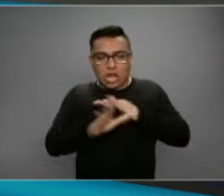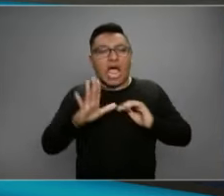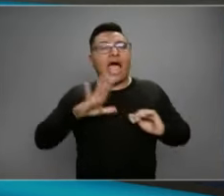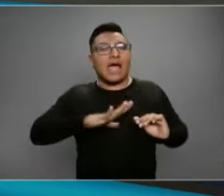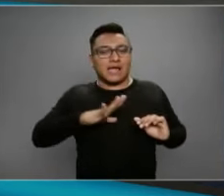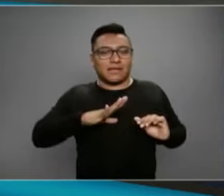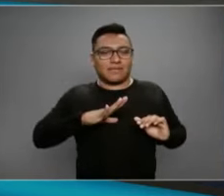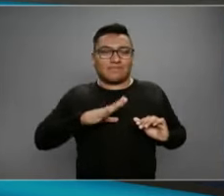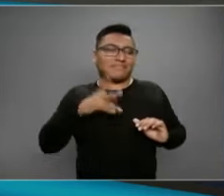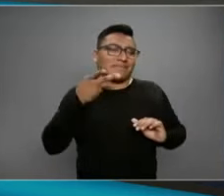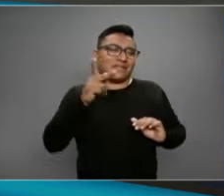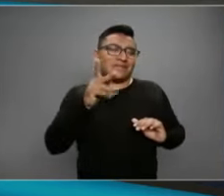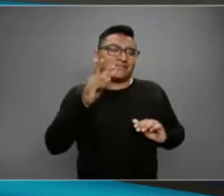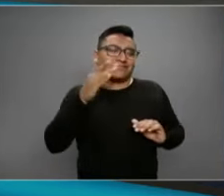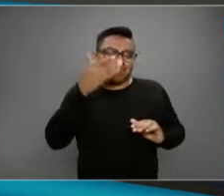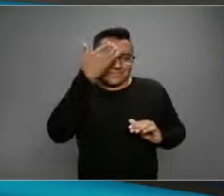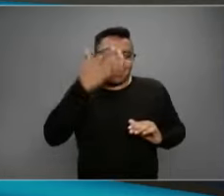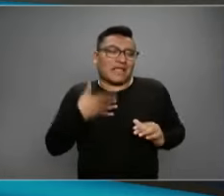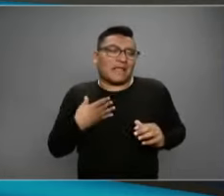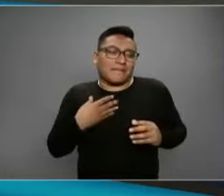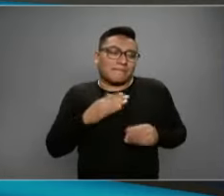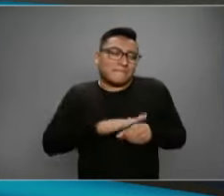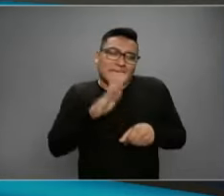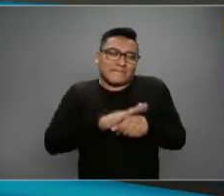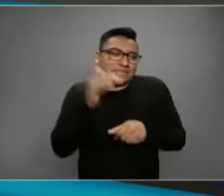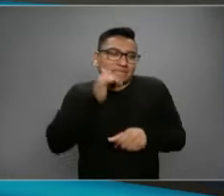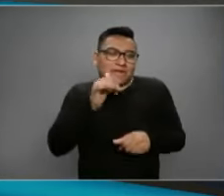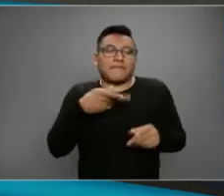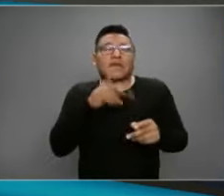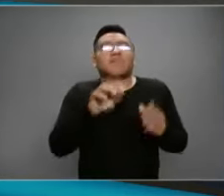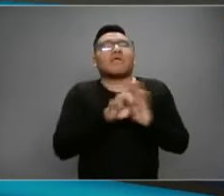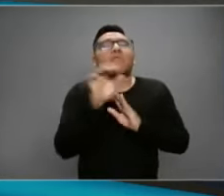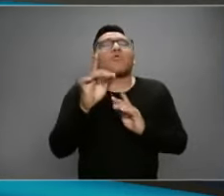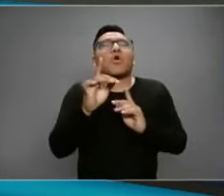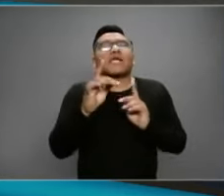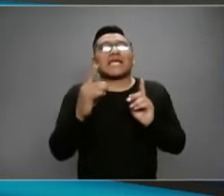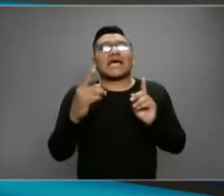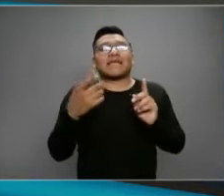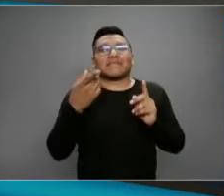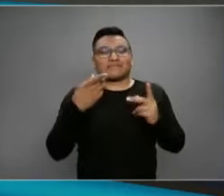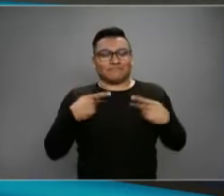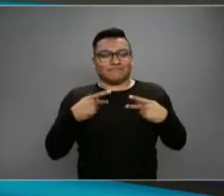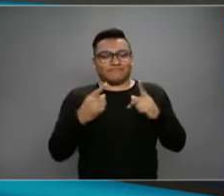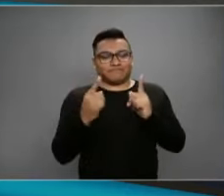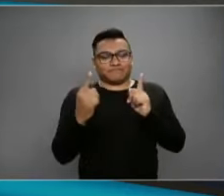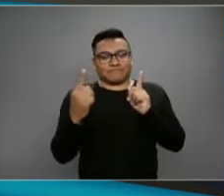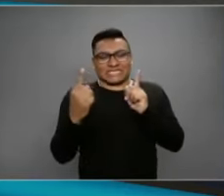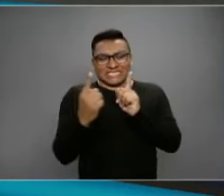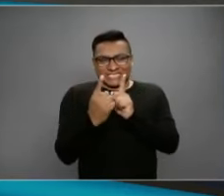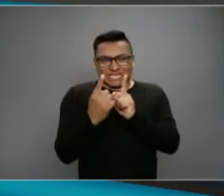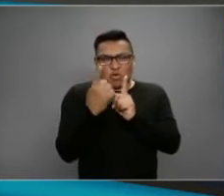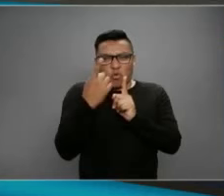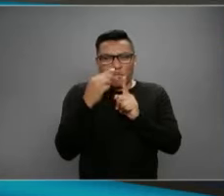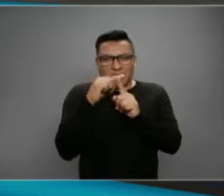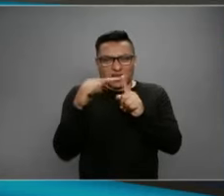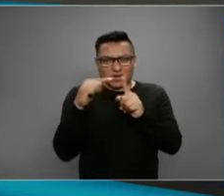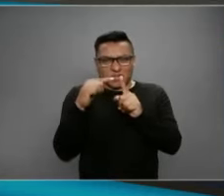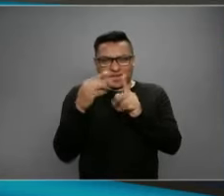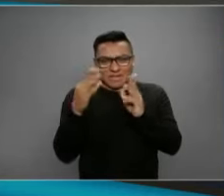siempre hay más. Asumamos que solamente hay 10 personas que están a menos de metro y medio cada uno. de esas 10